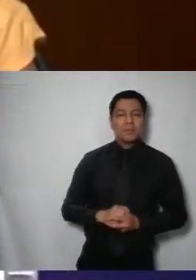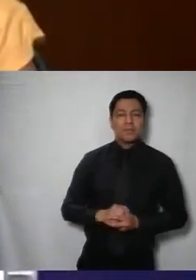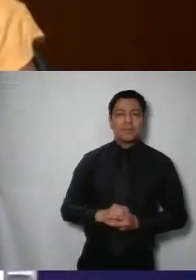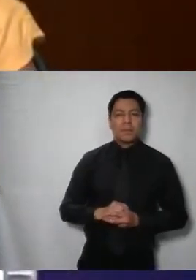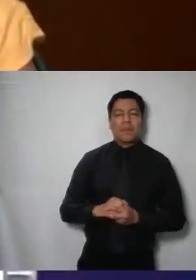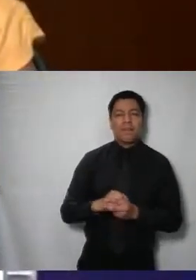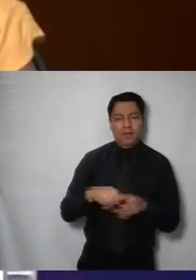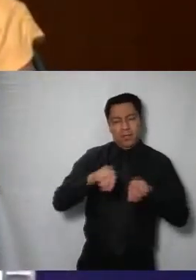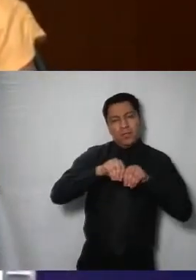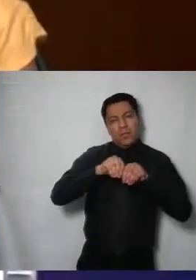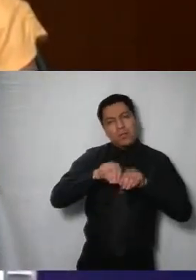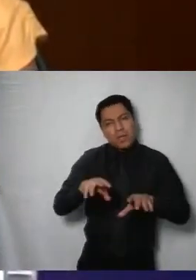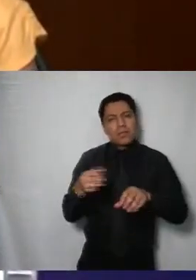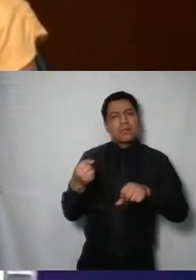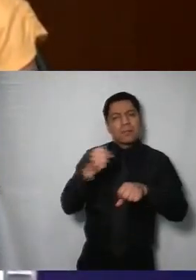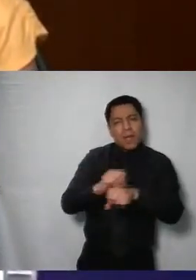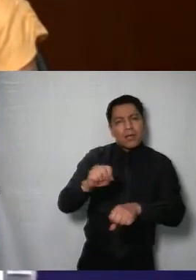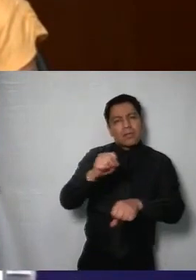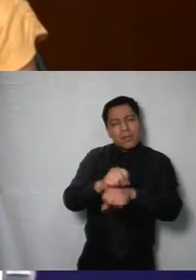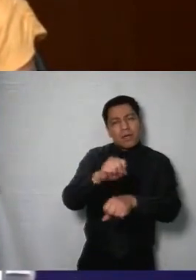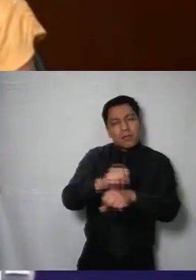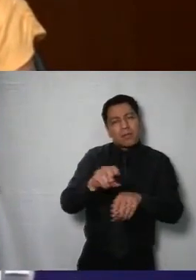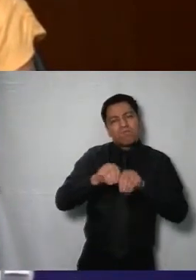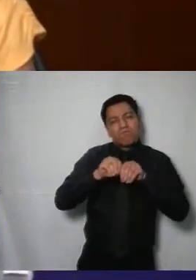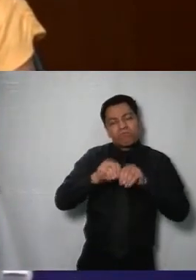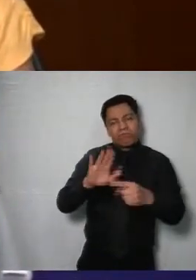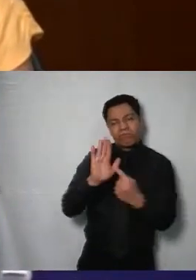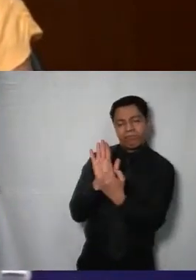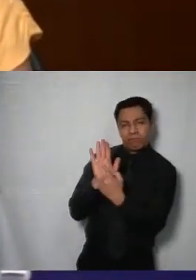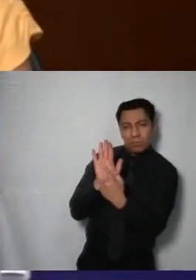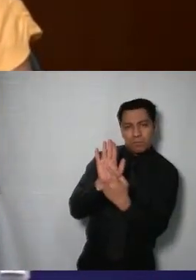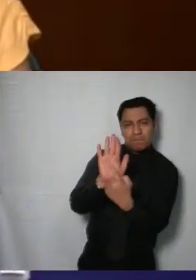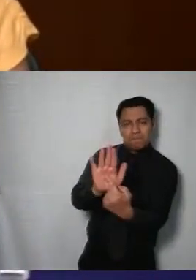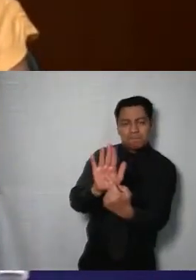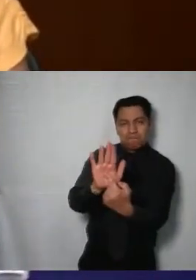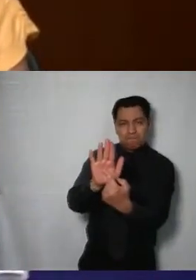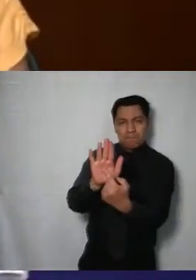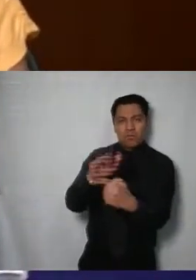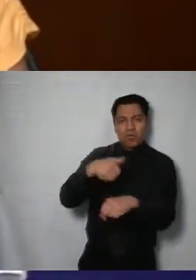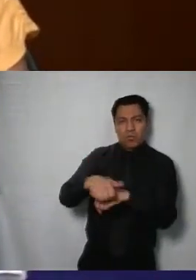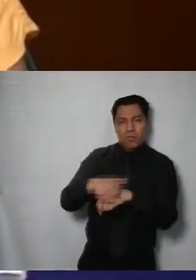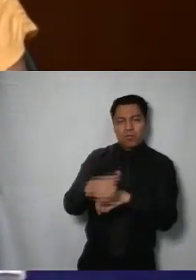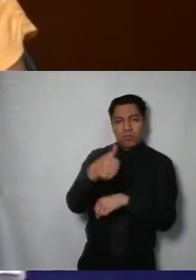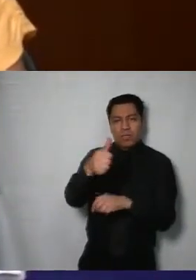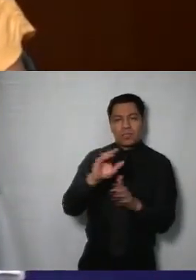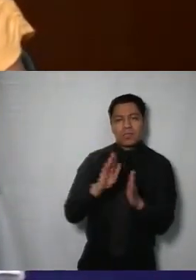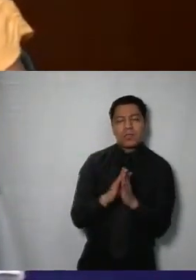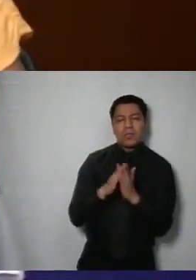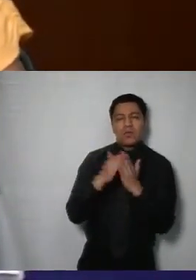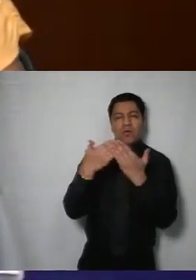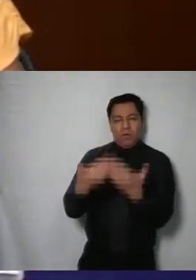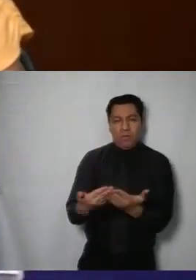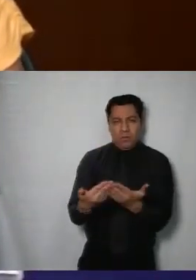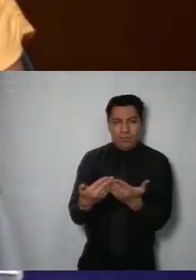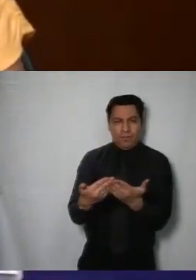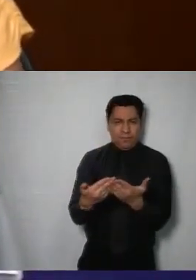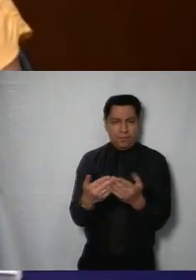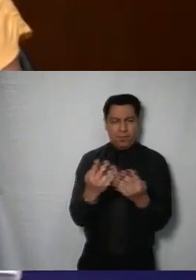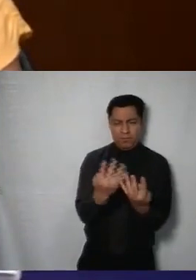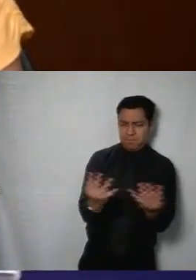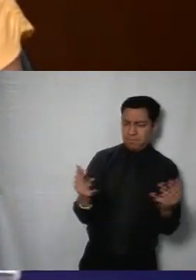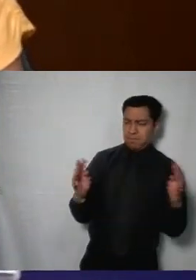reporte semanal número 6 de trabajo del equipo de Estado Abierto con énfasis en la presentación del libro sobre Parlamento Abierto